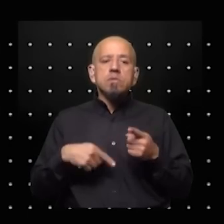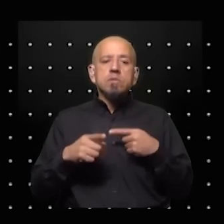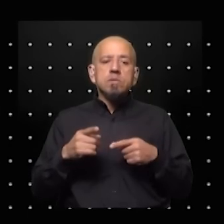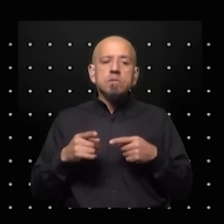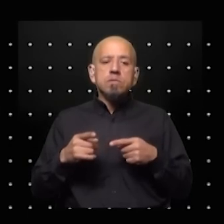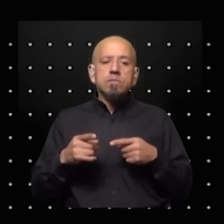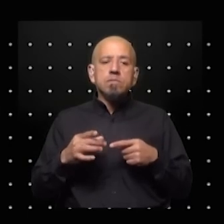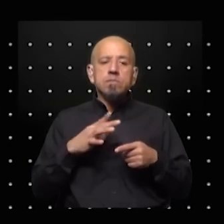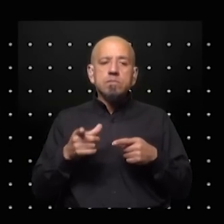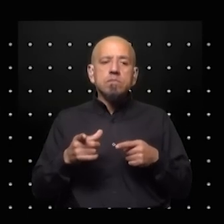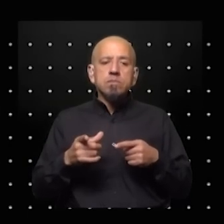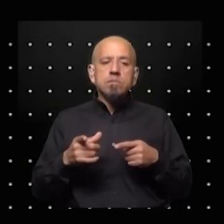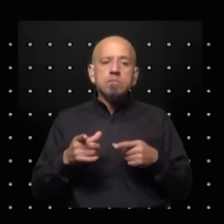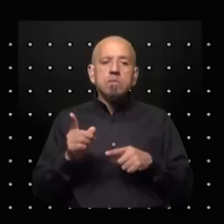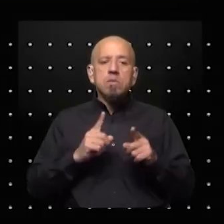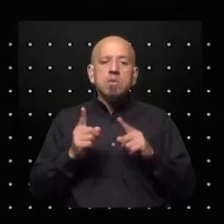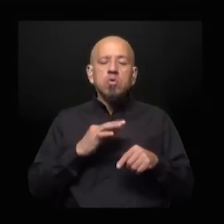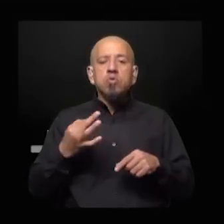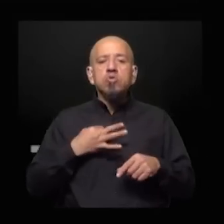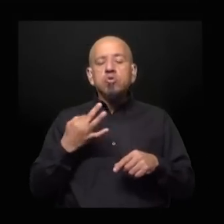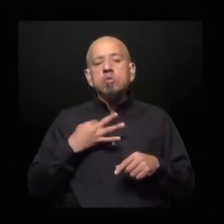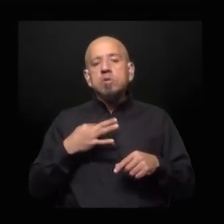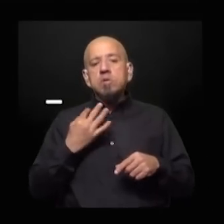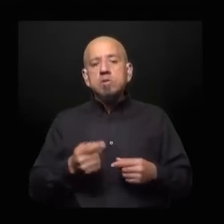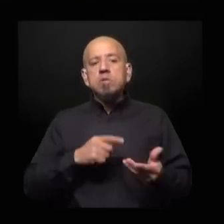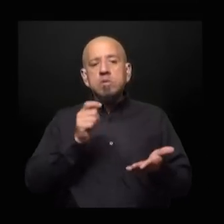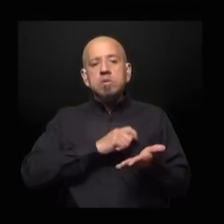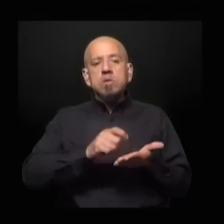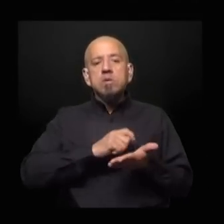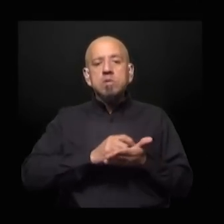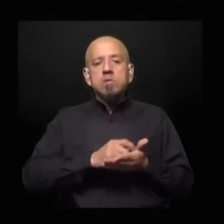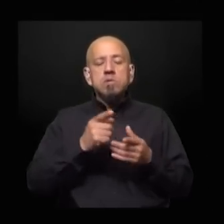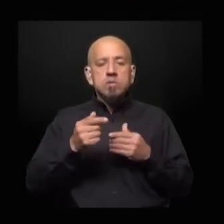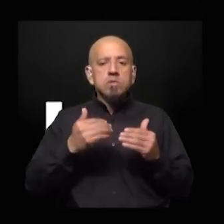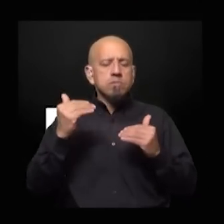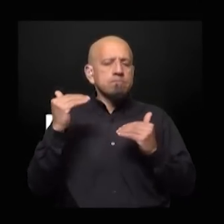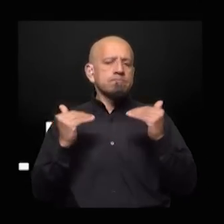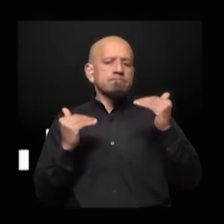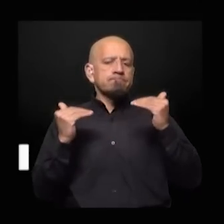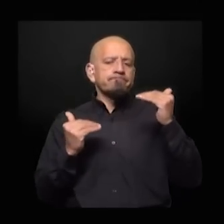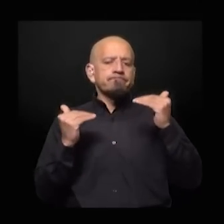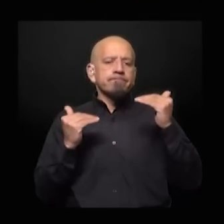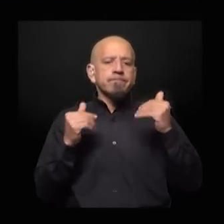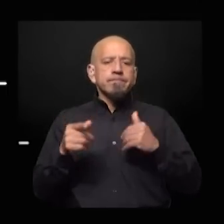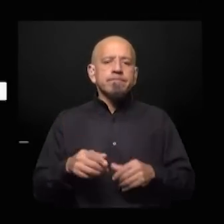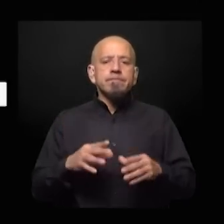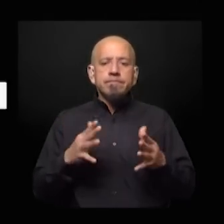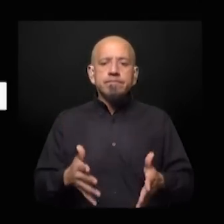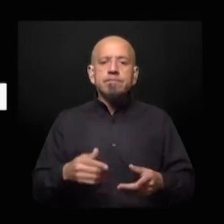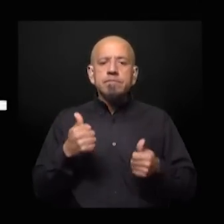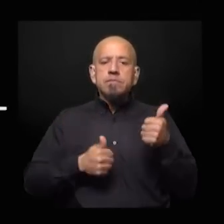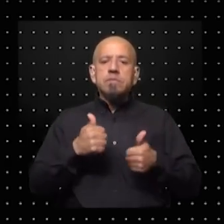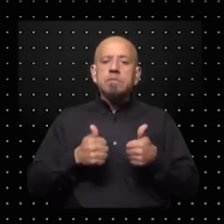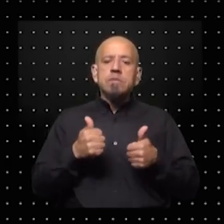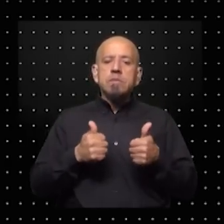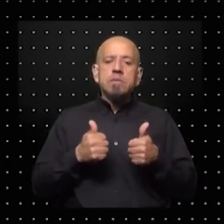embargo hace unos años Putin escribió un artículo sobre la estrategia asimétrica. Igual no tengo la capacidad de competir de tú